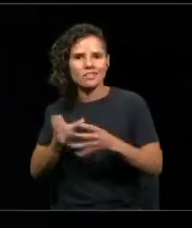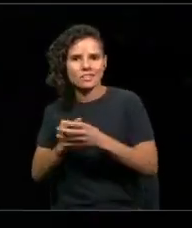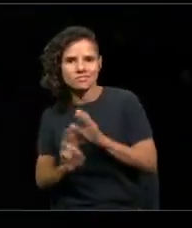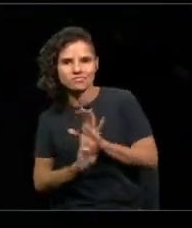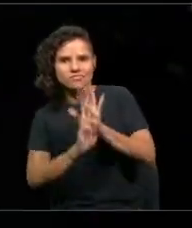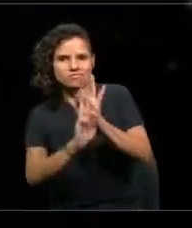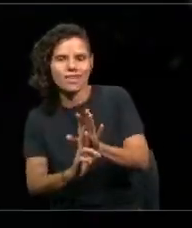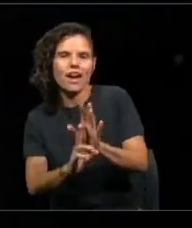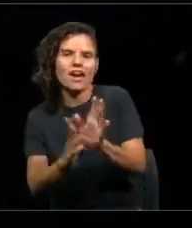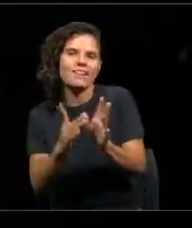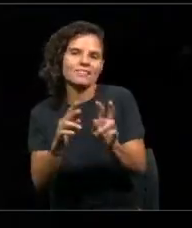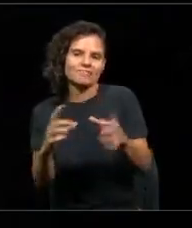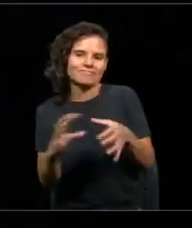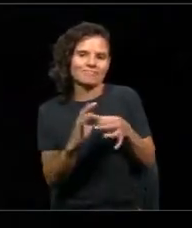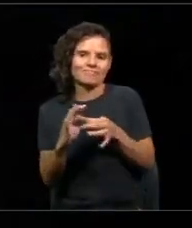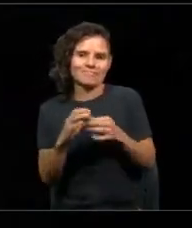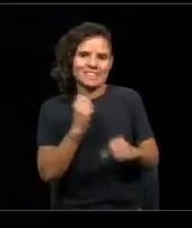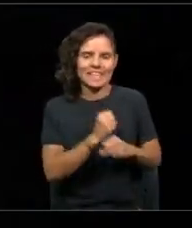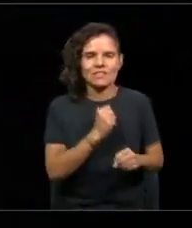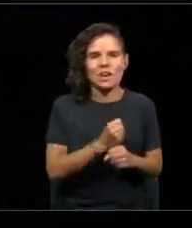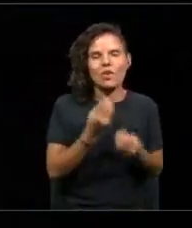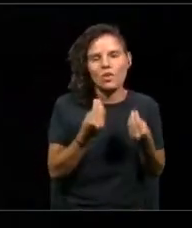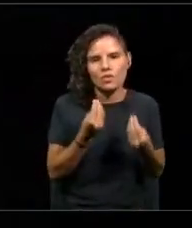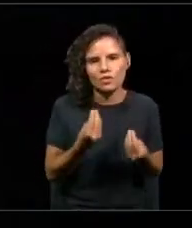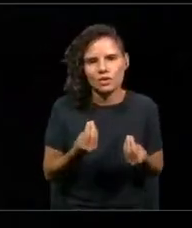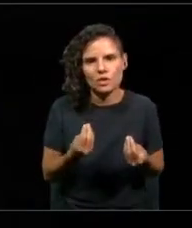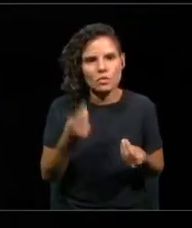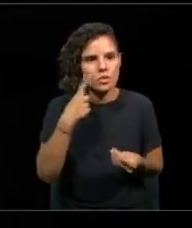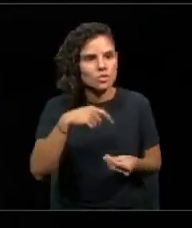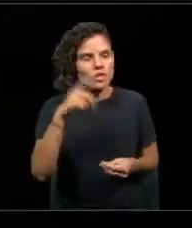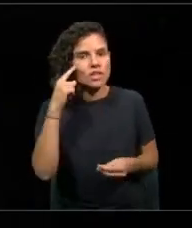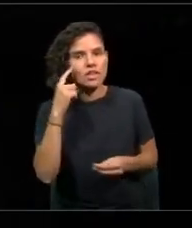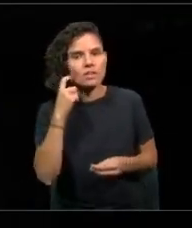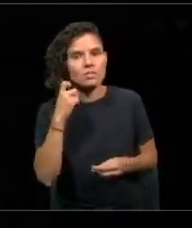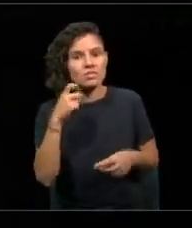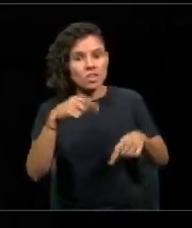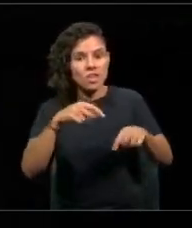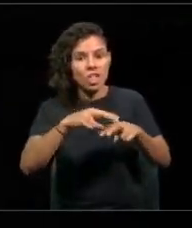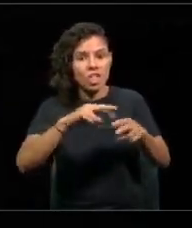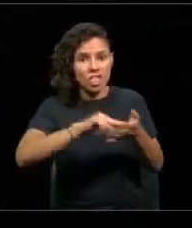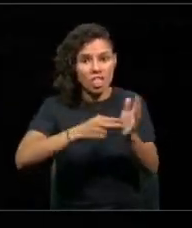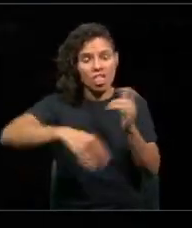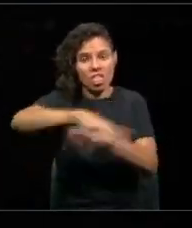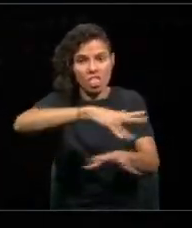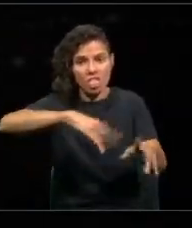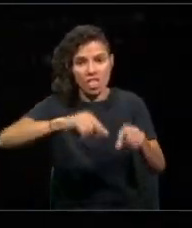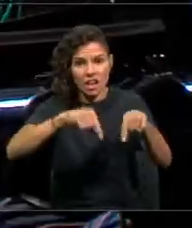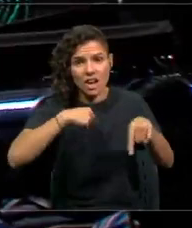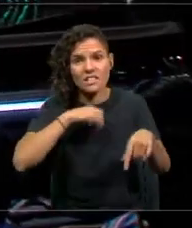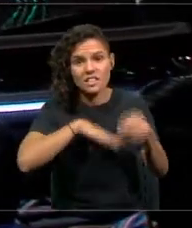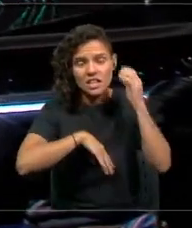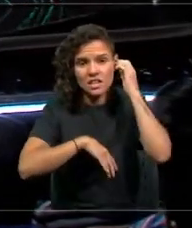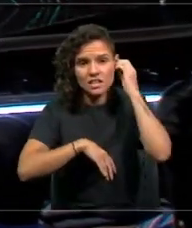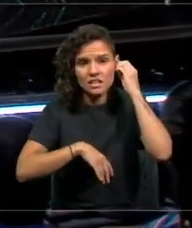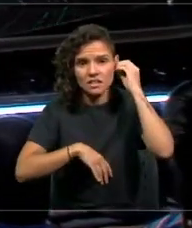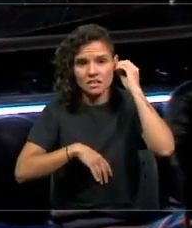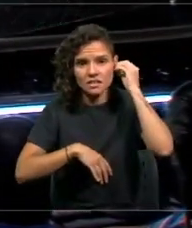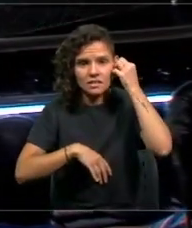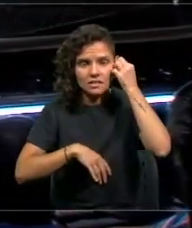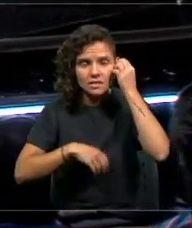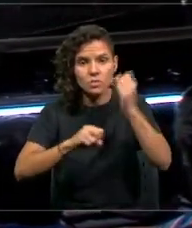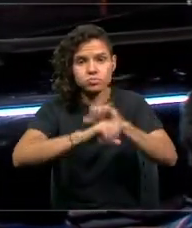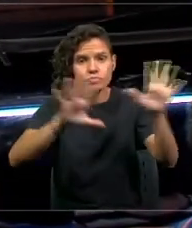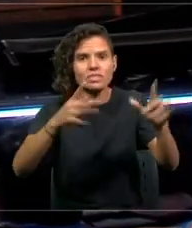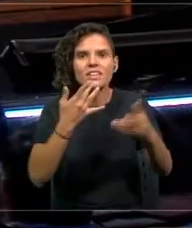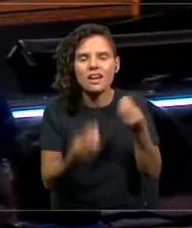si ustedes nos preguntan, nosotros efectivamente creemos que lo que ha gatillado la crisis en nuestro país es una situación económica, es una crisis económica,